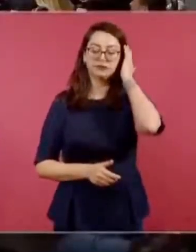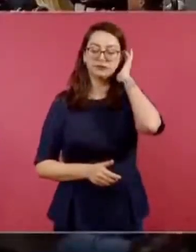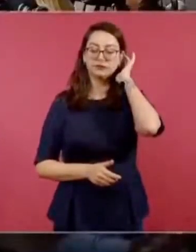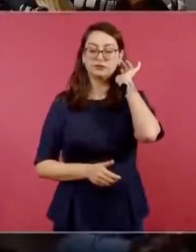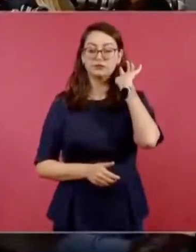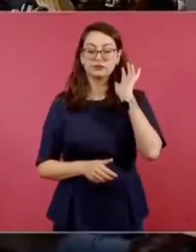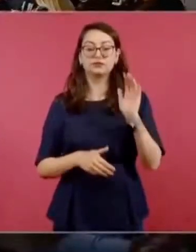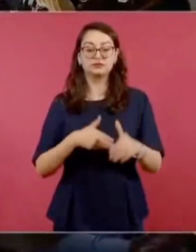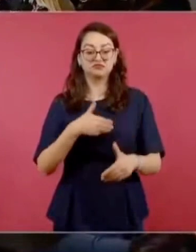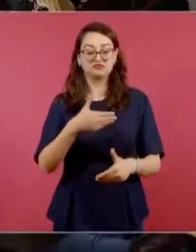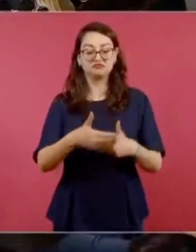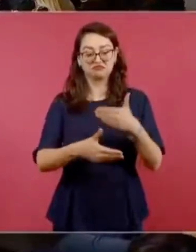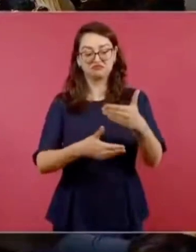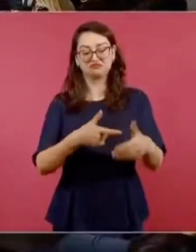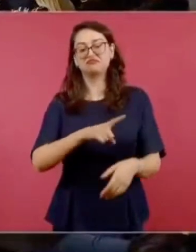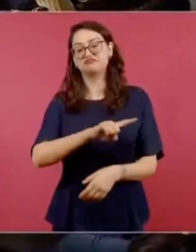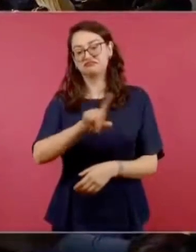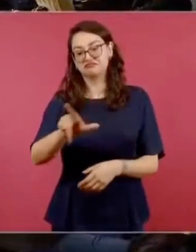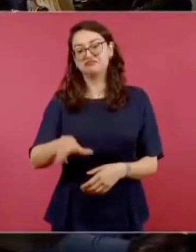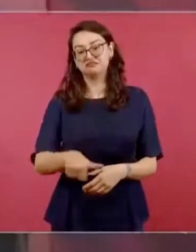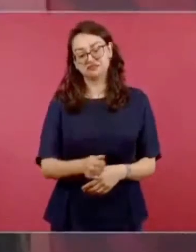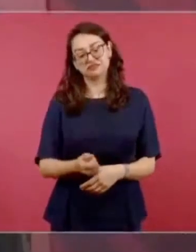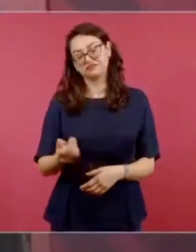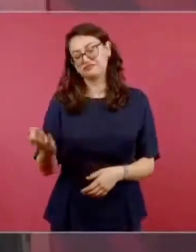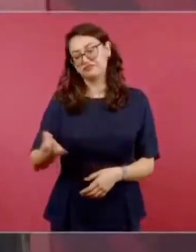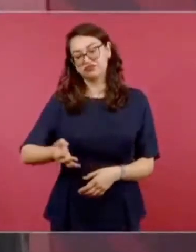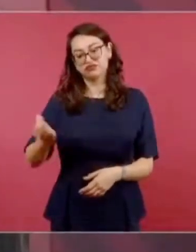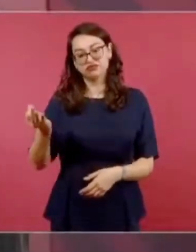después.